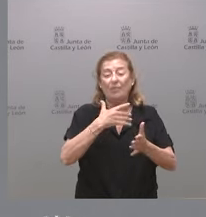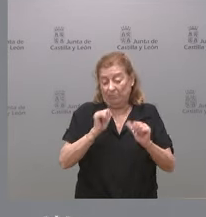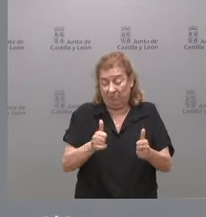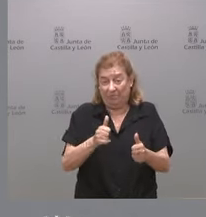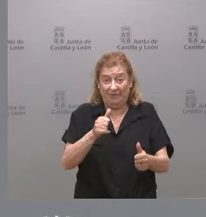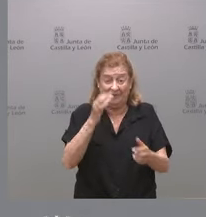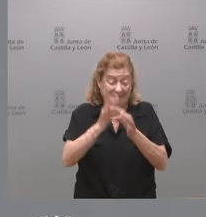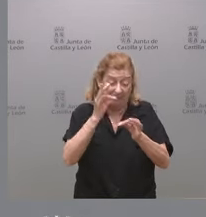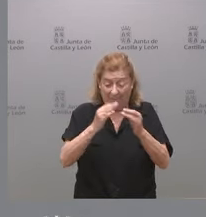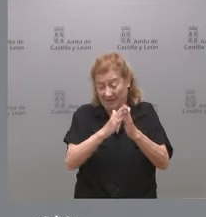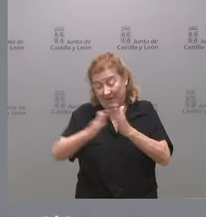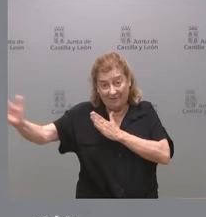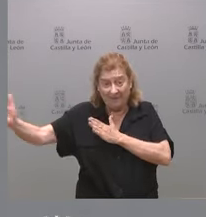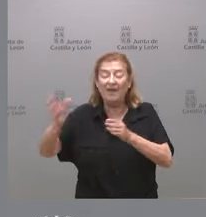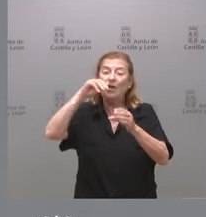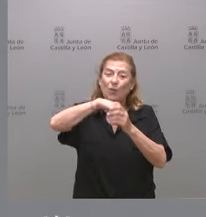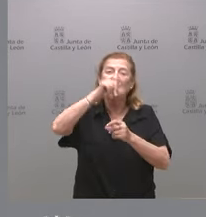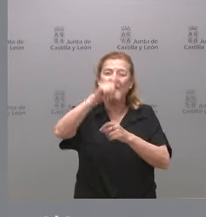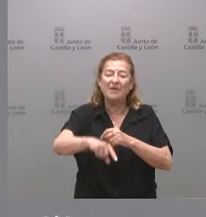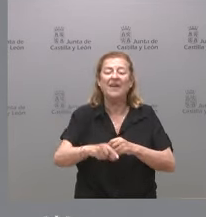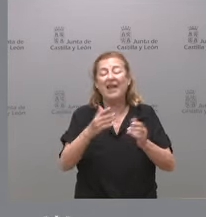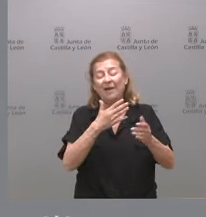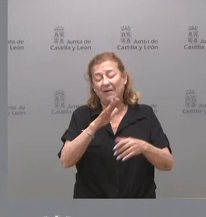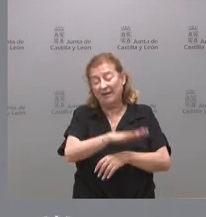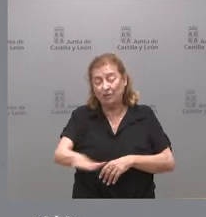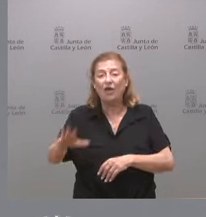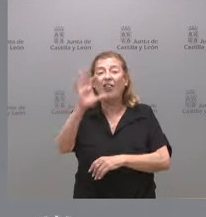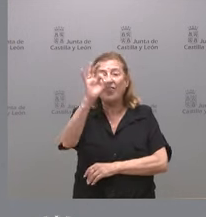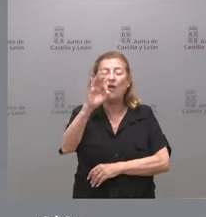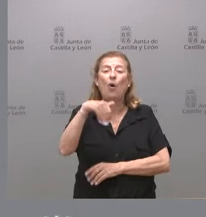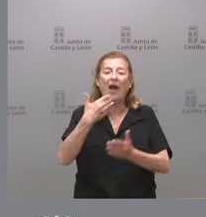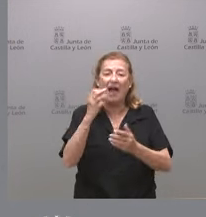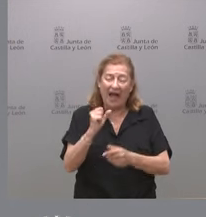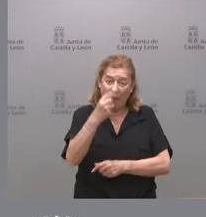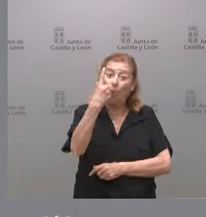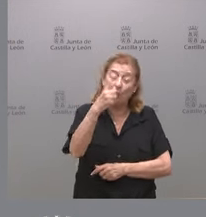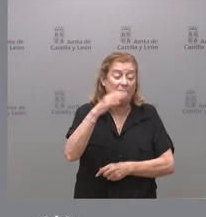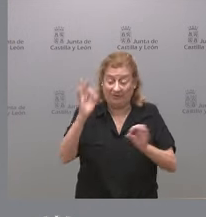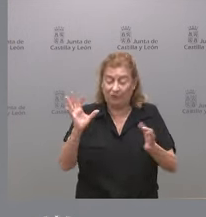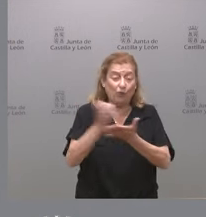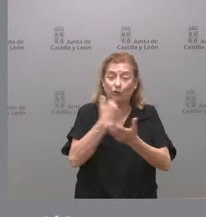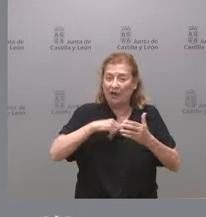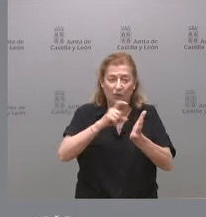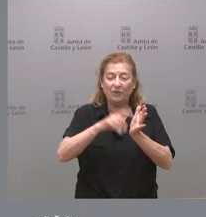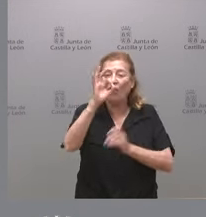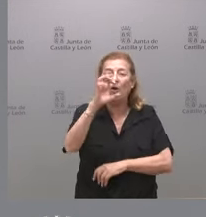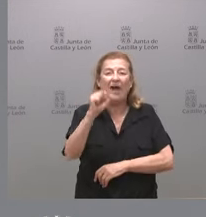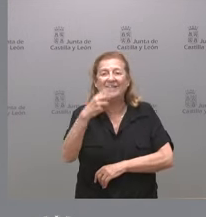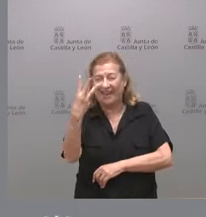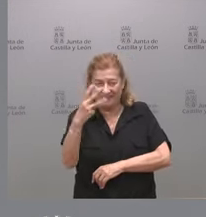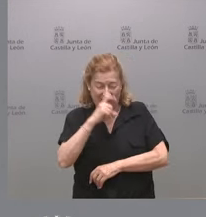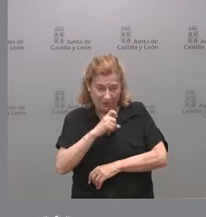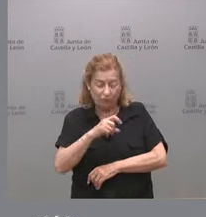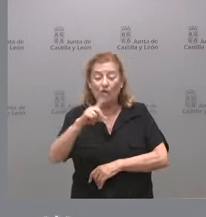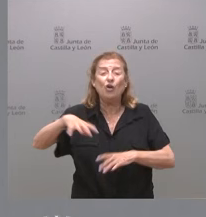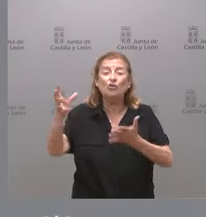justo a la vuelta del verano, incluirá también los alumnos entre cero y un año y, por tanto, de cero a tres años. Todas las obras de las que estamos hablando son las que tienen ustedes